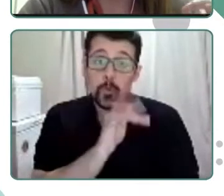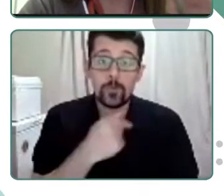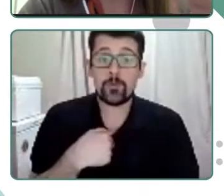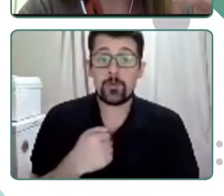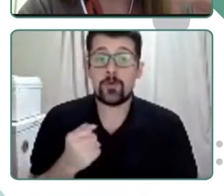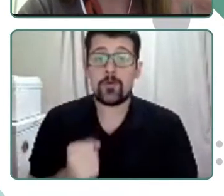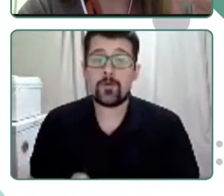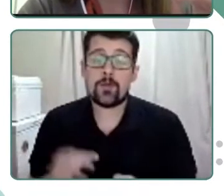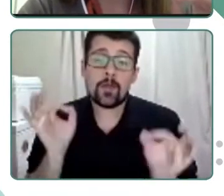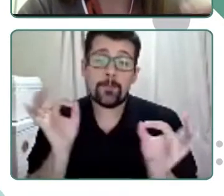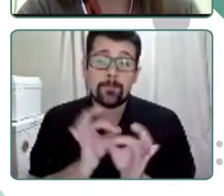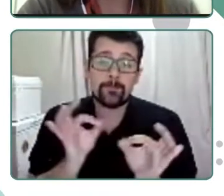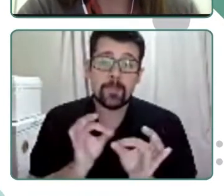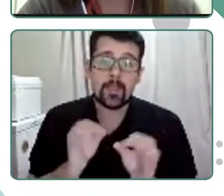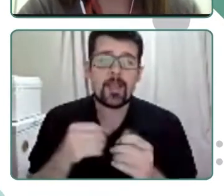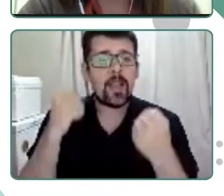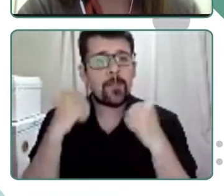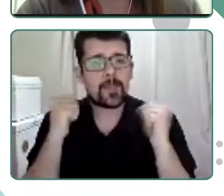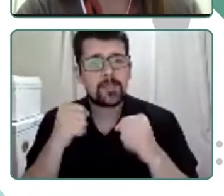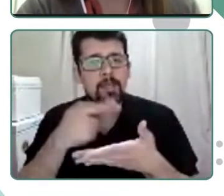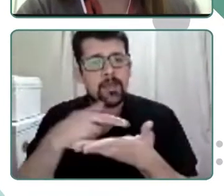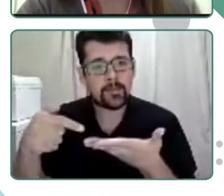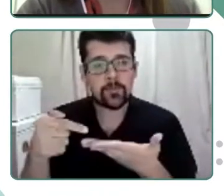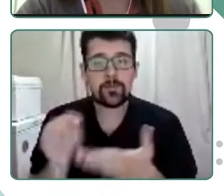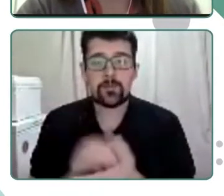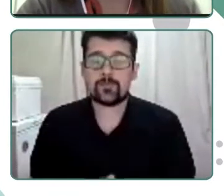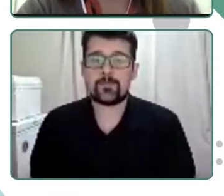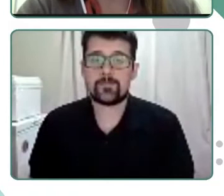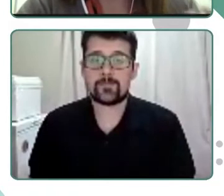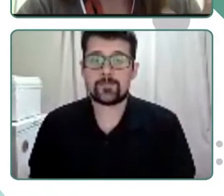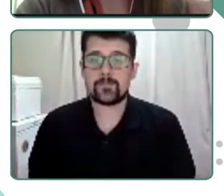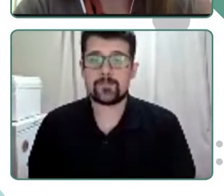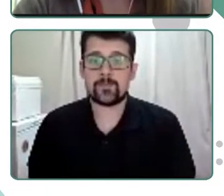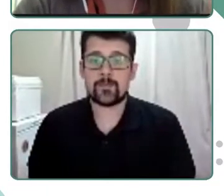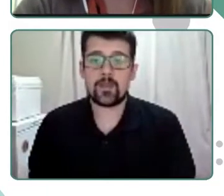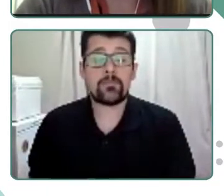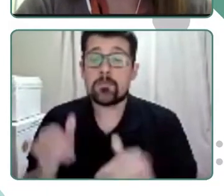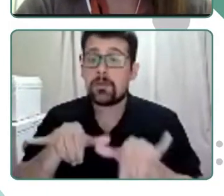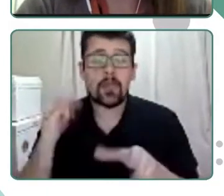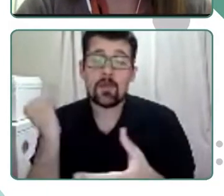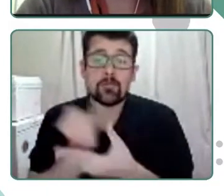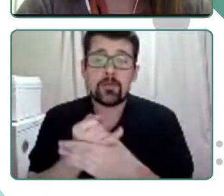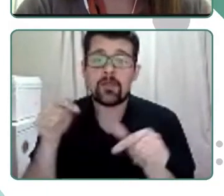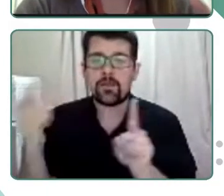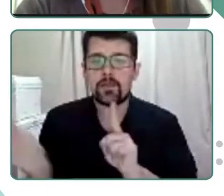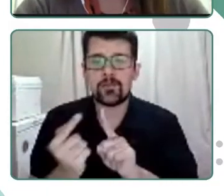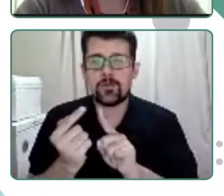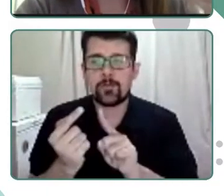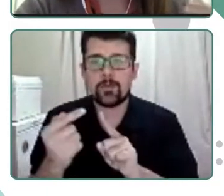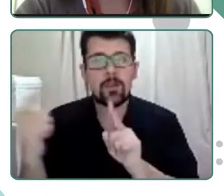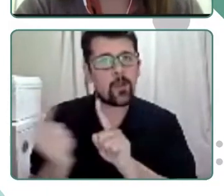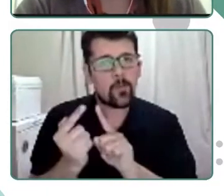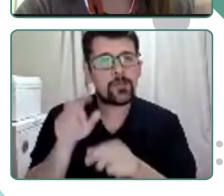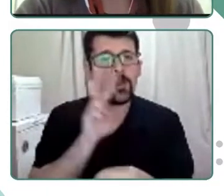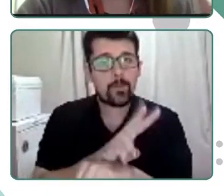explicar la práctica situada de escritura que está incluida dentro de estos encuentros con los docentes y que nos ha